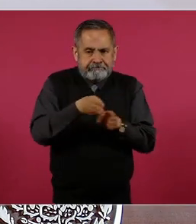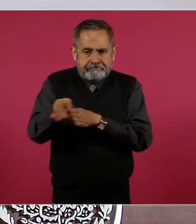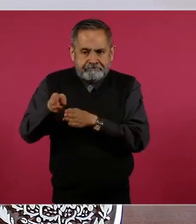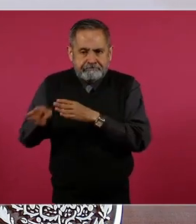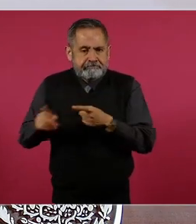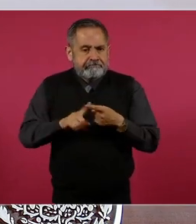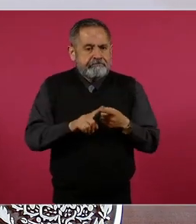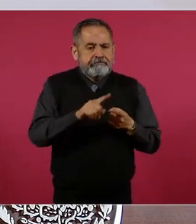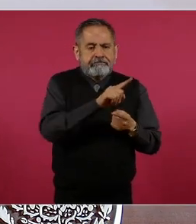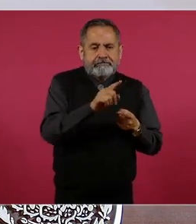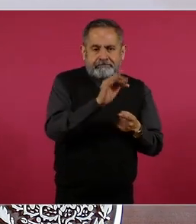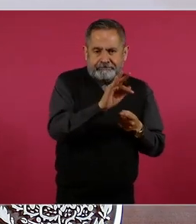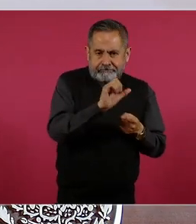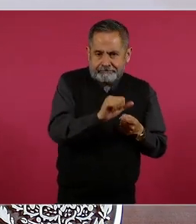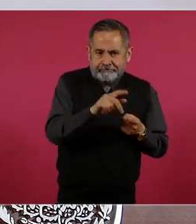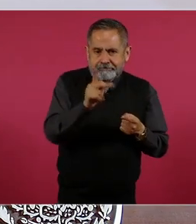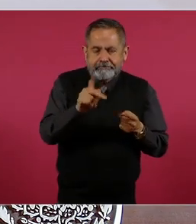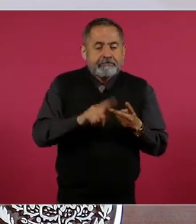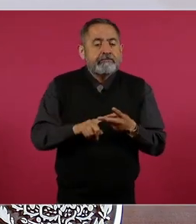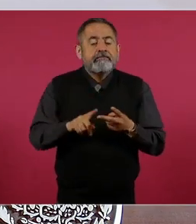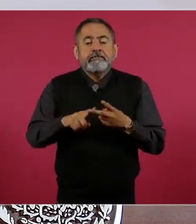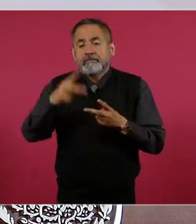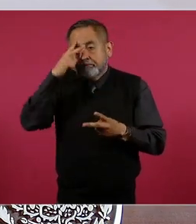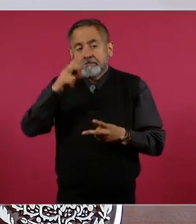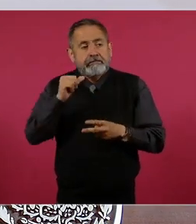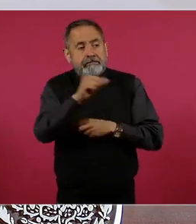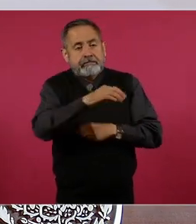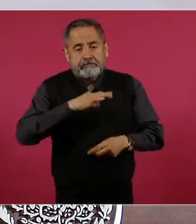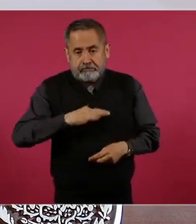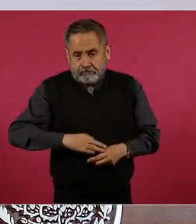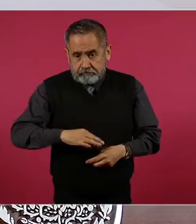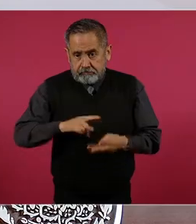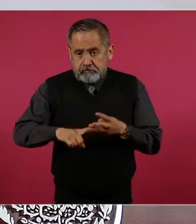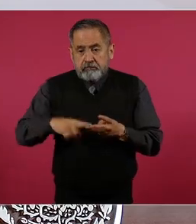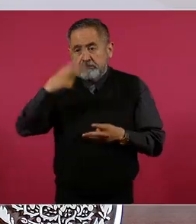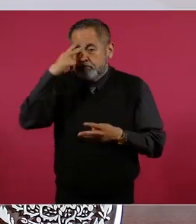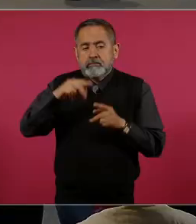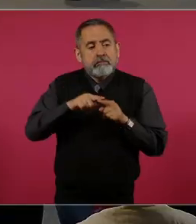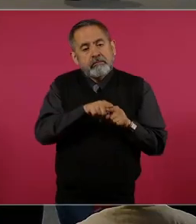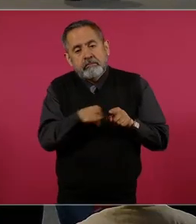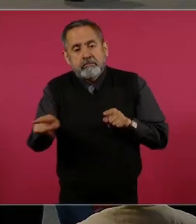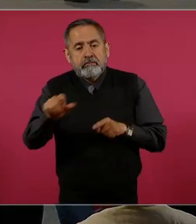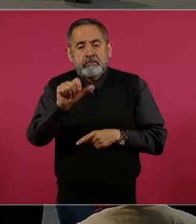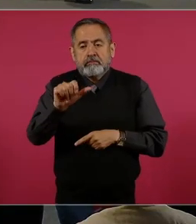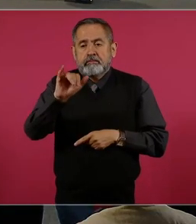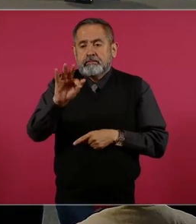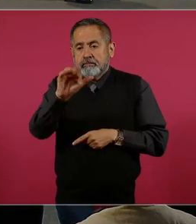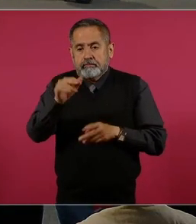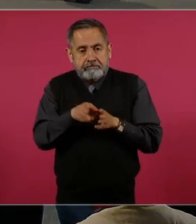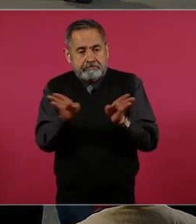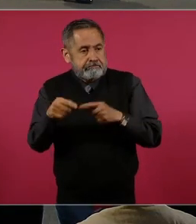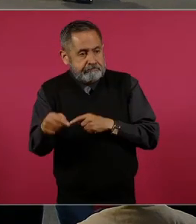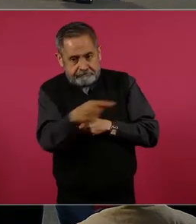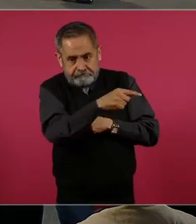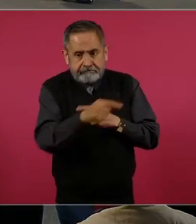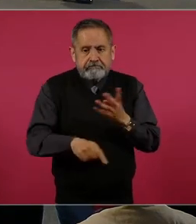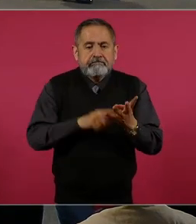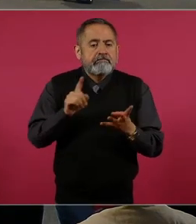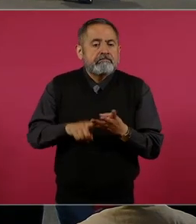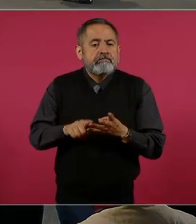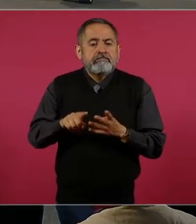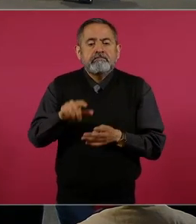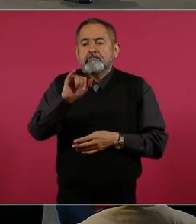ZFA y K, el Tren México-Toluca, el Tren con el ramal hacia Laifa, la construcción del aeropuerto Felipe